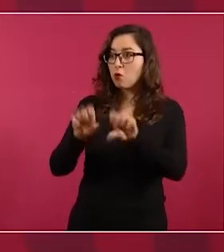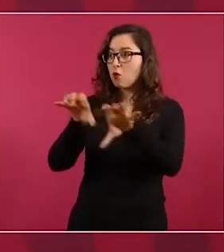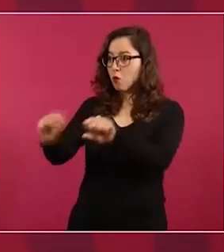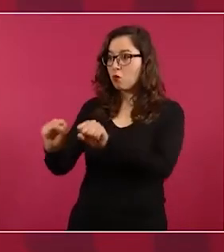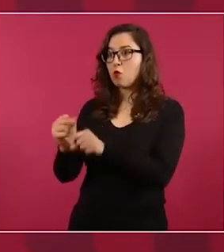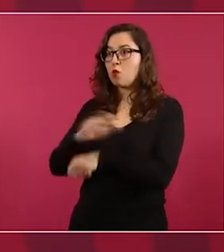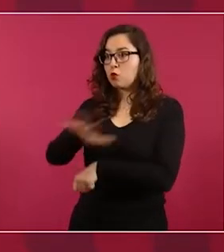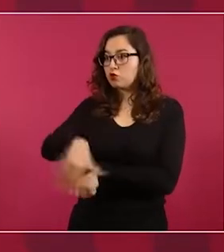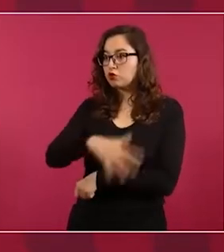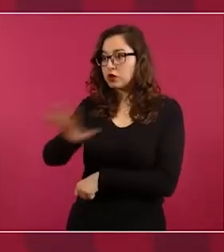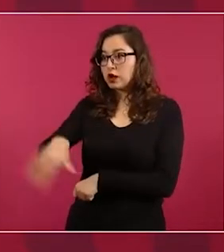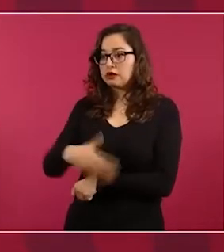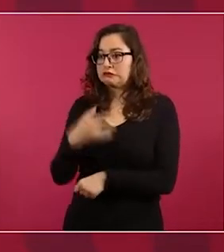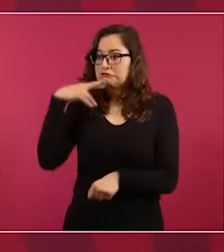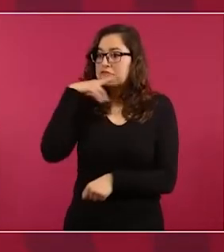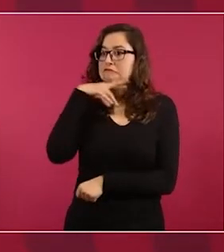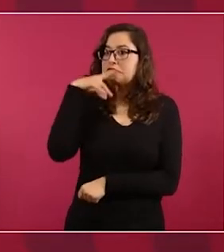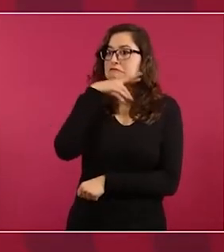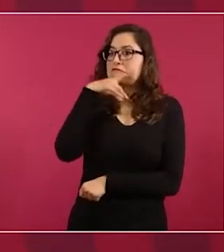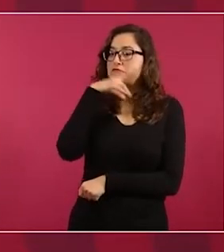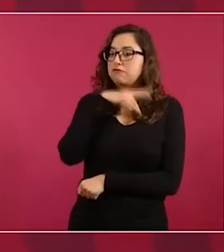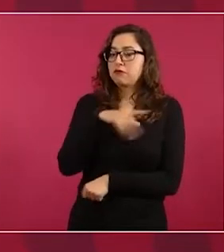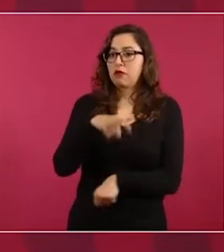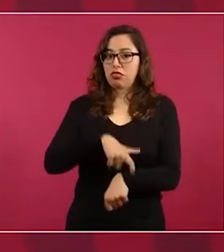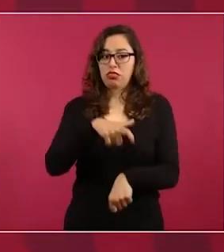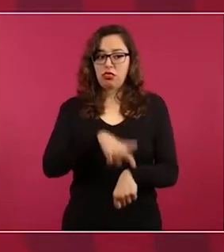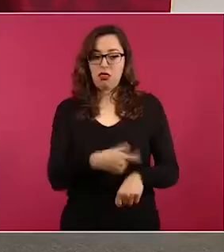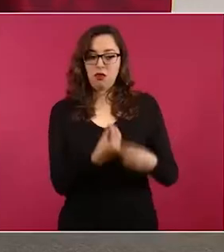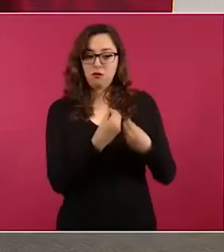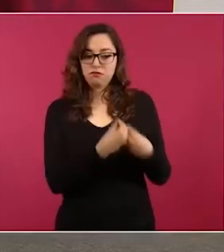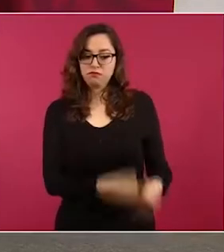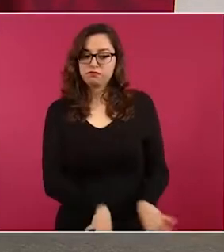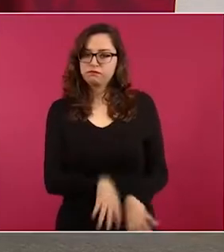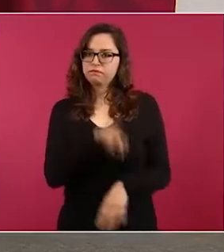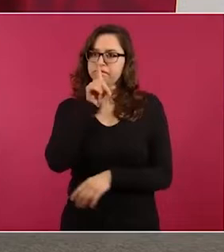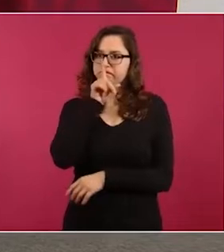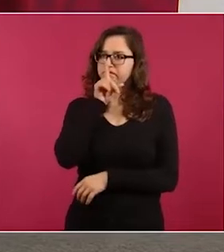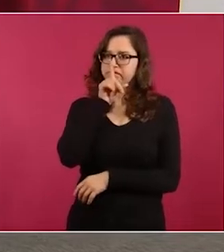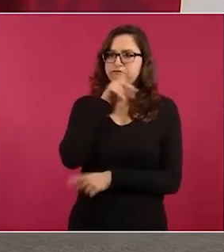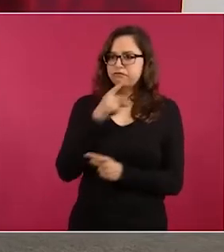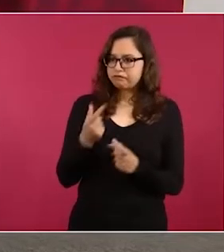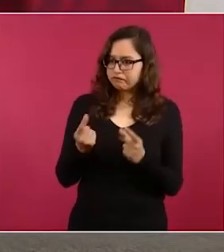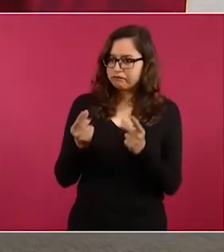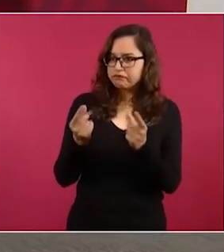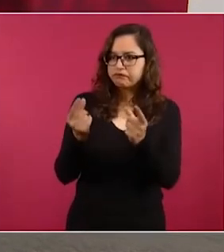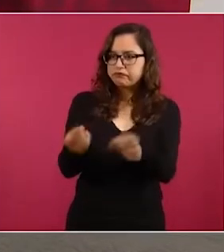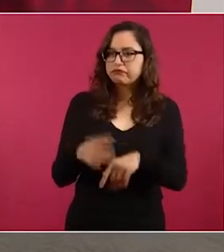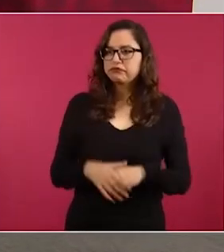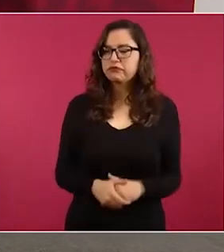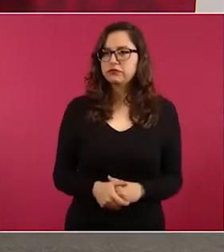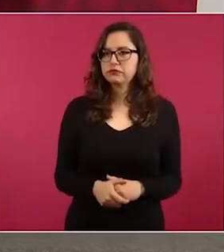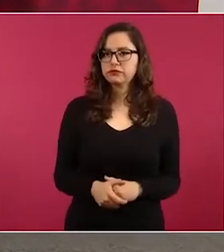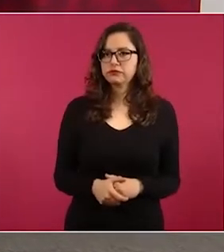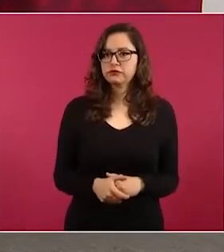más tiempo, y que si en el proceso